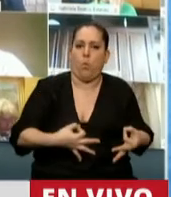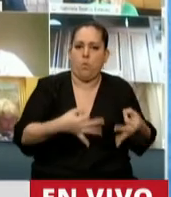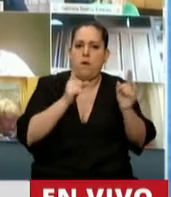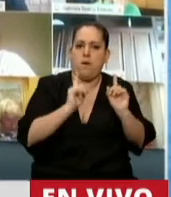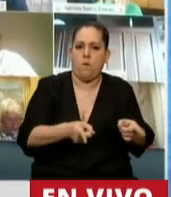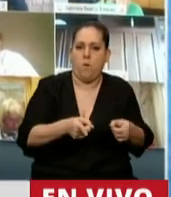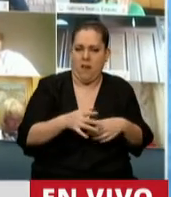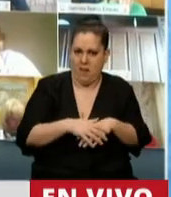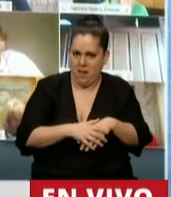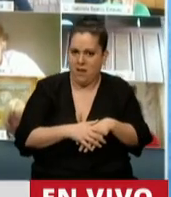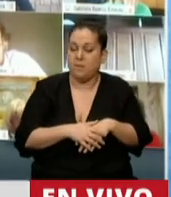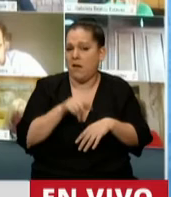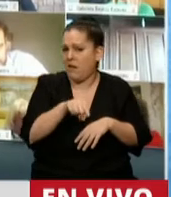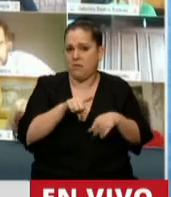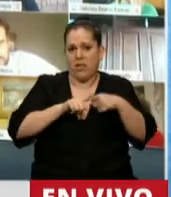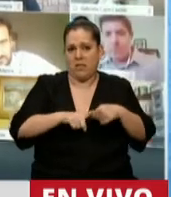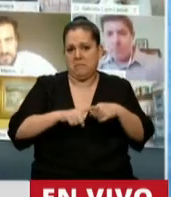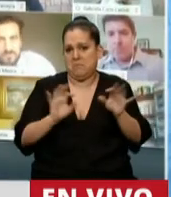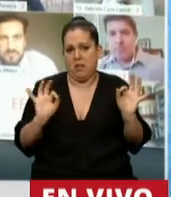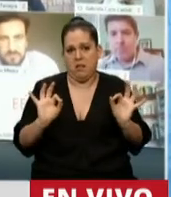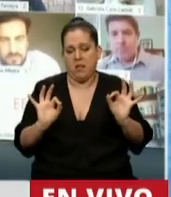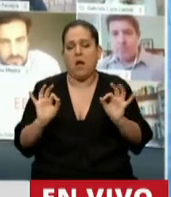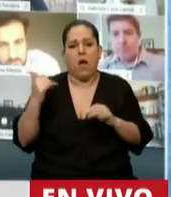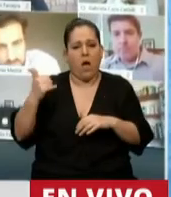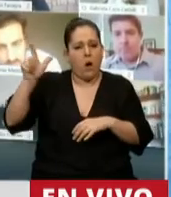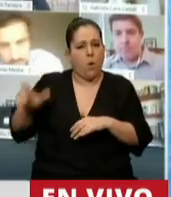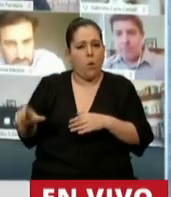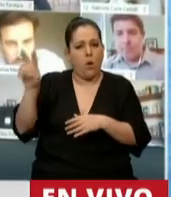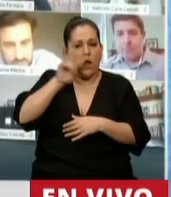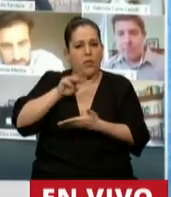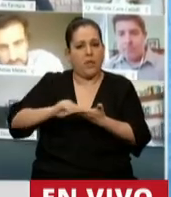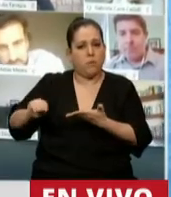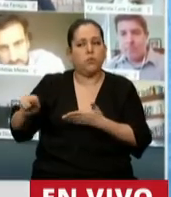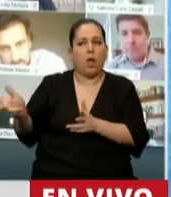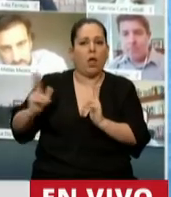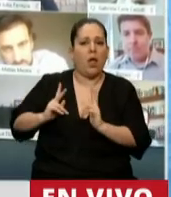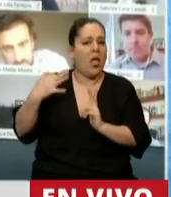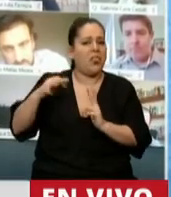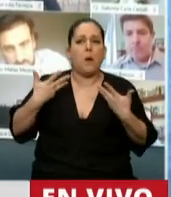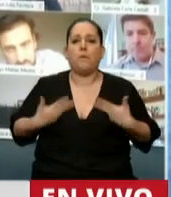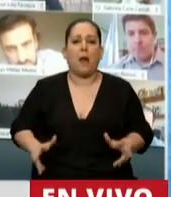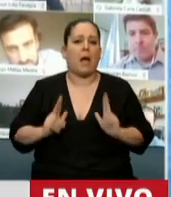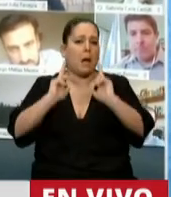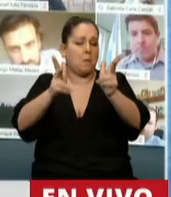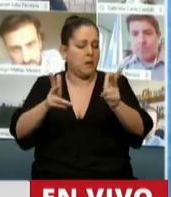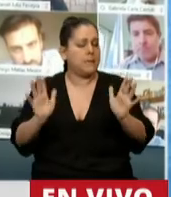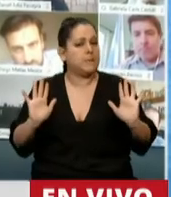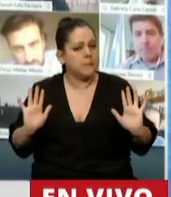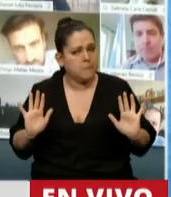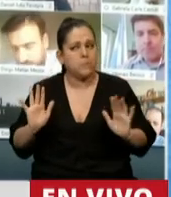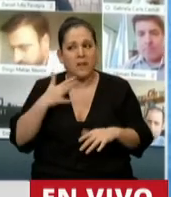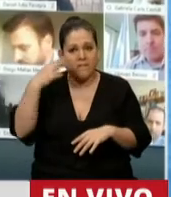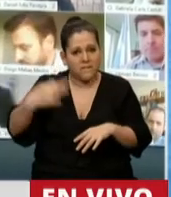Esa no es la discusión. Ahí una diputada nos planteaba que hablemos con honestidad. Mire, se hace muy difícil